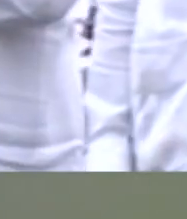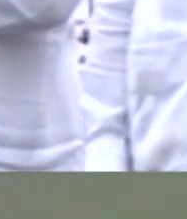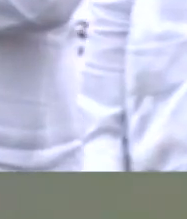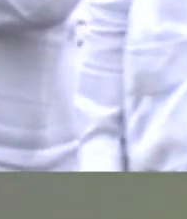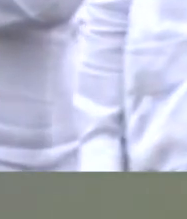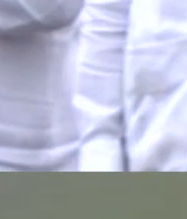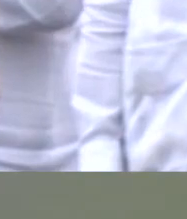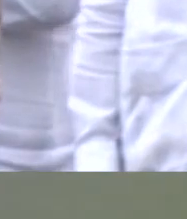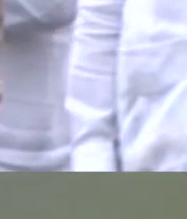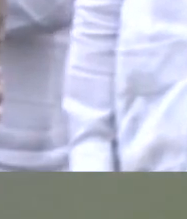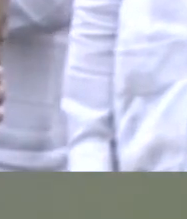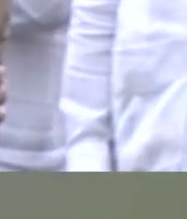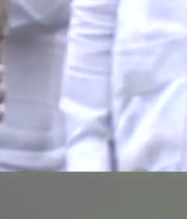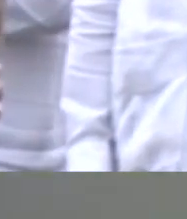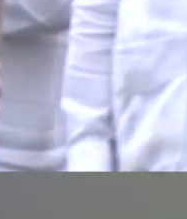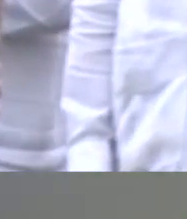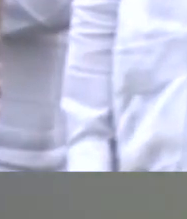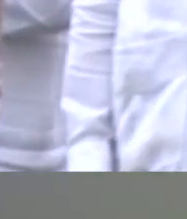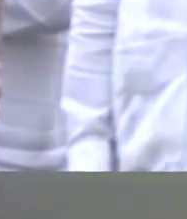de la Televisión Cubana.